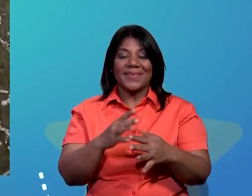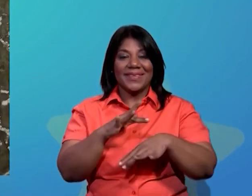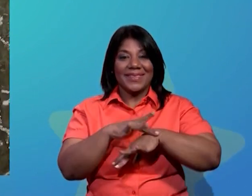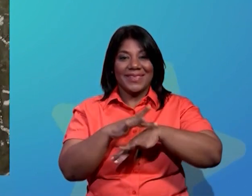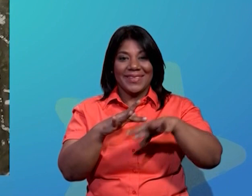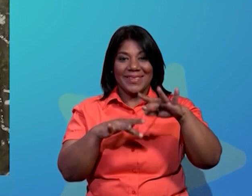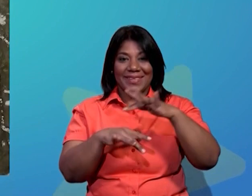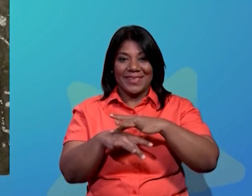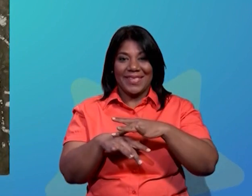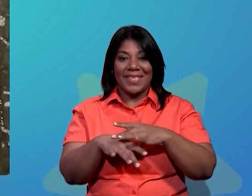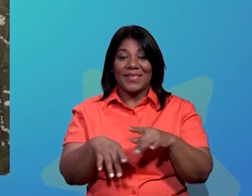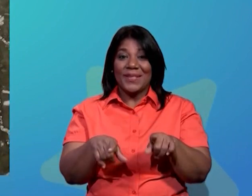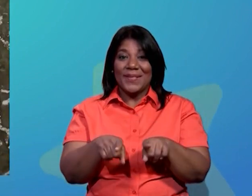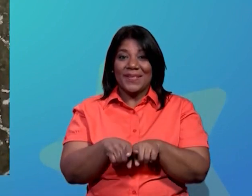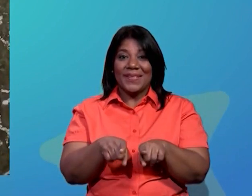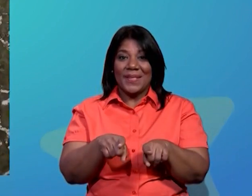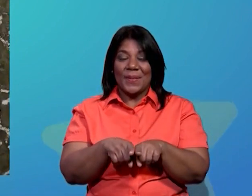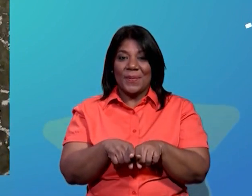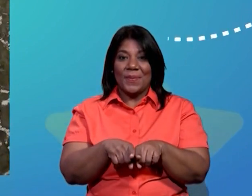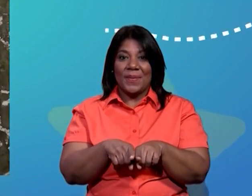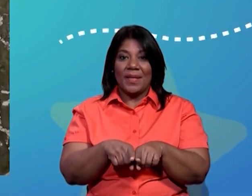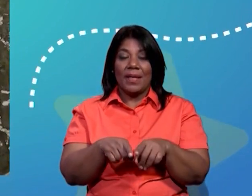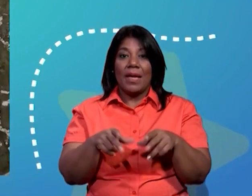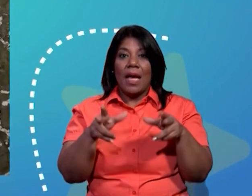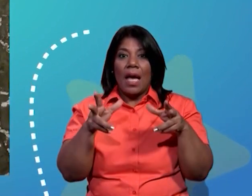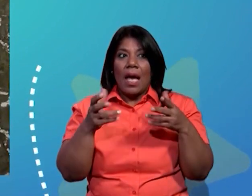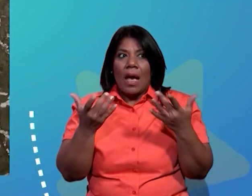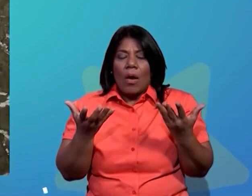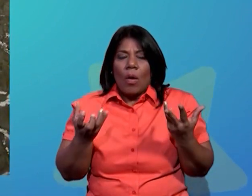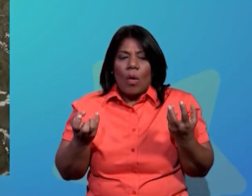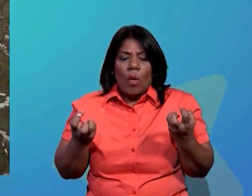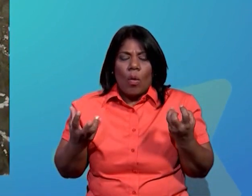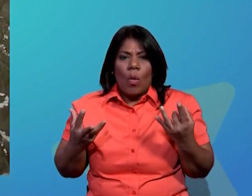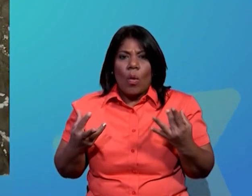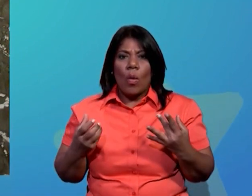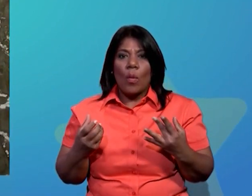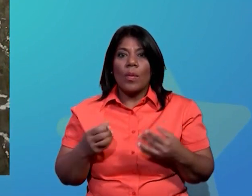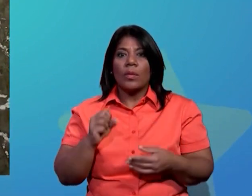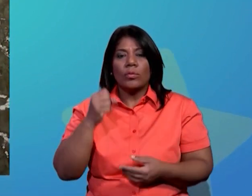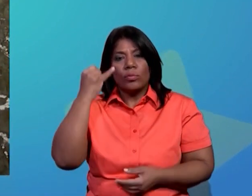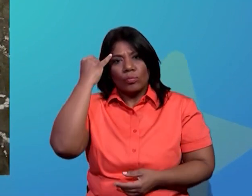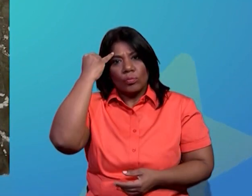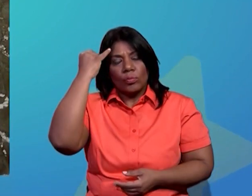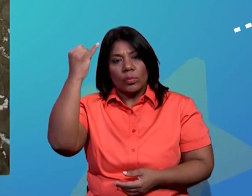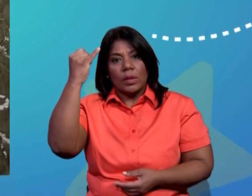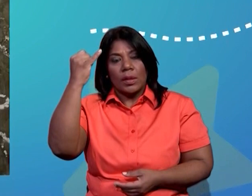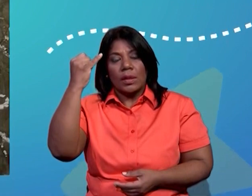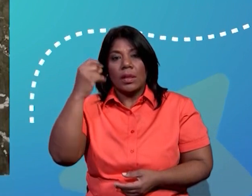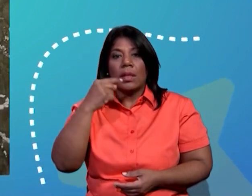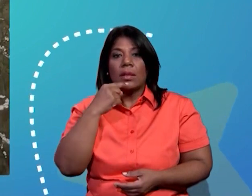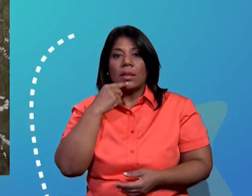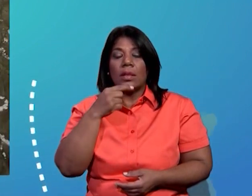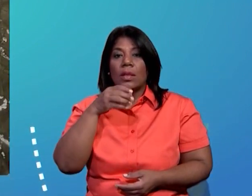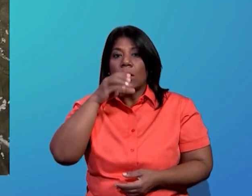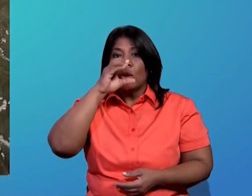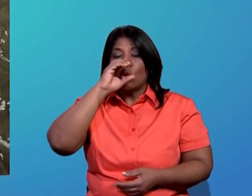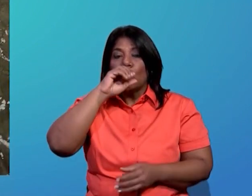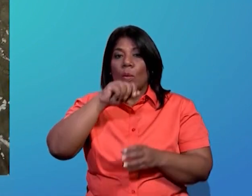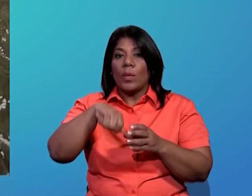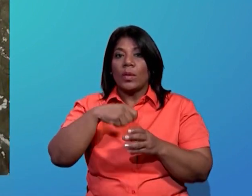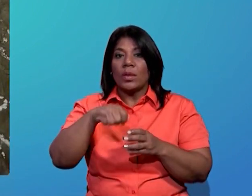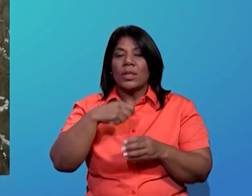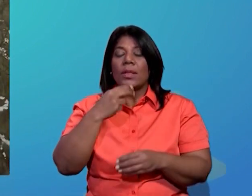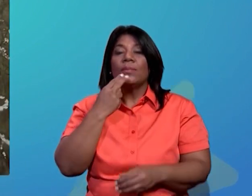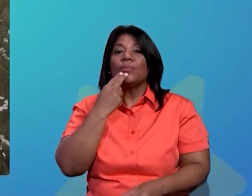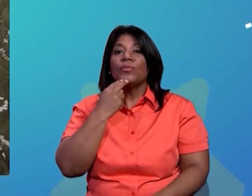tacto también la percepción puede ser la comprensión de unidad por ejemplo estoy tomando una chicha que está dulce